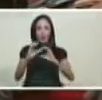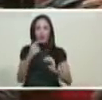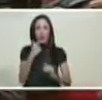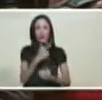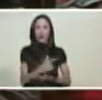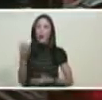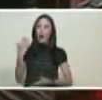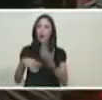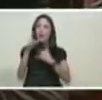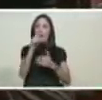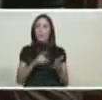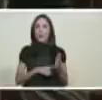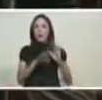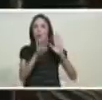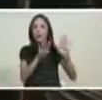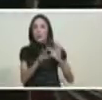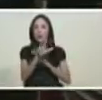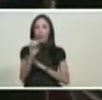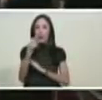allá en 1930